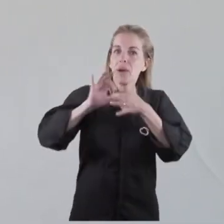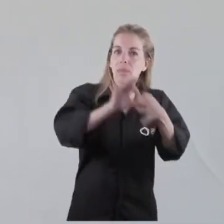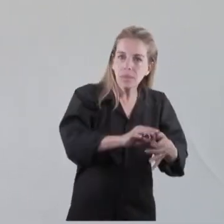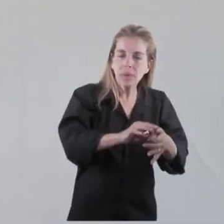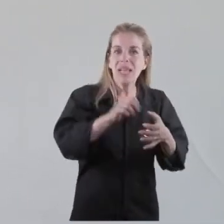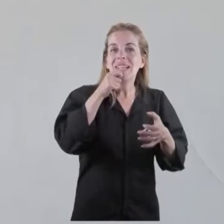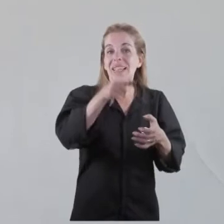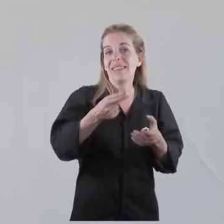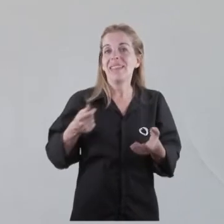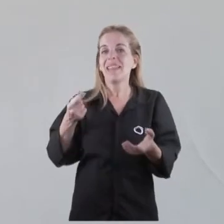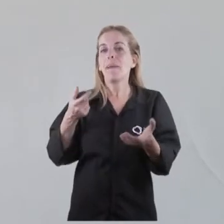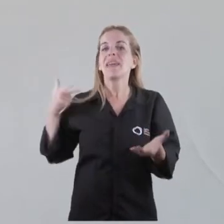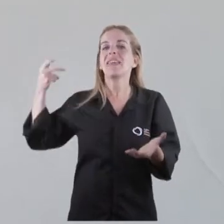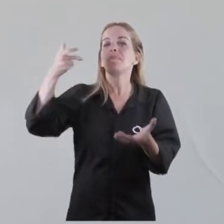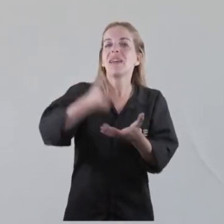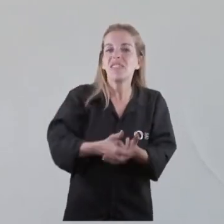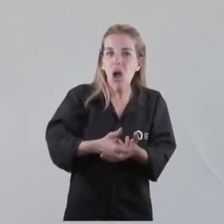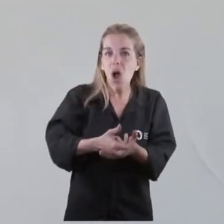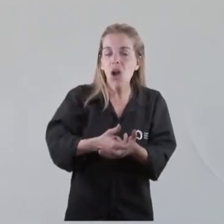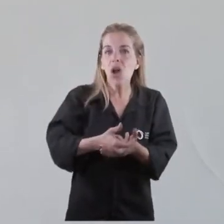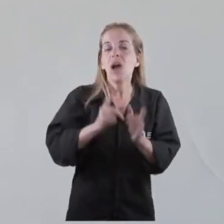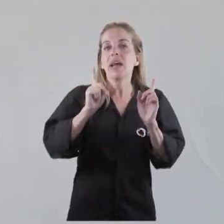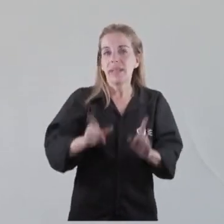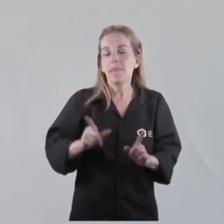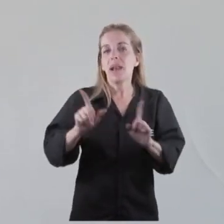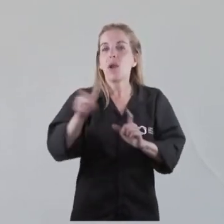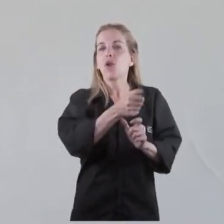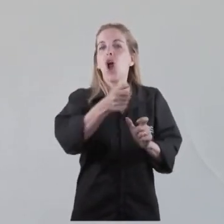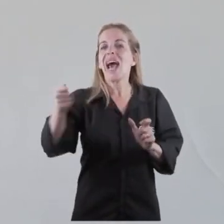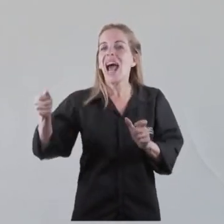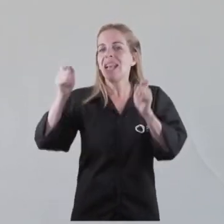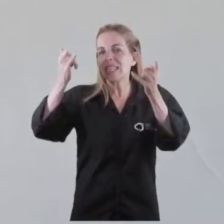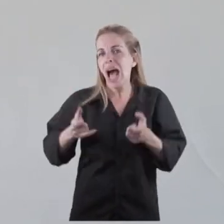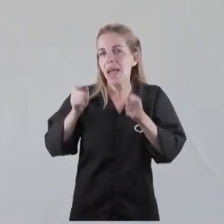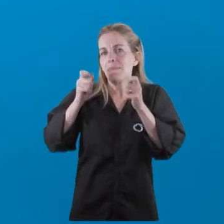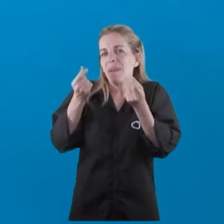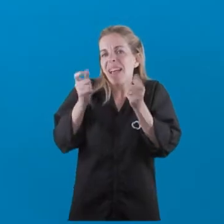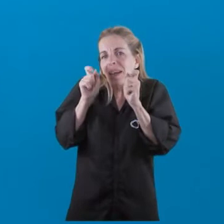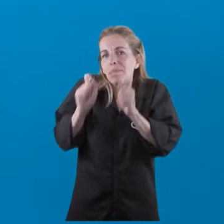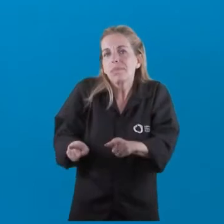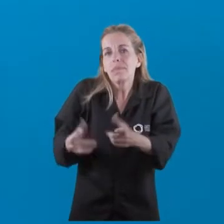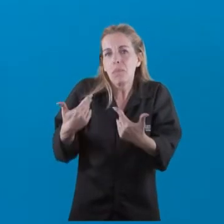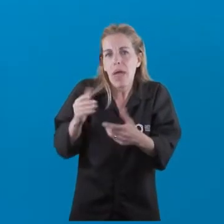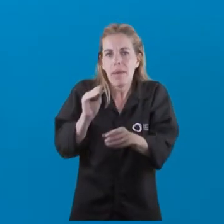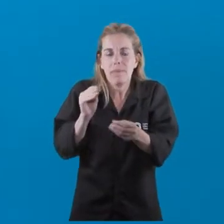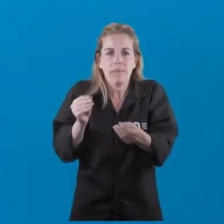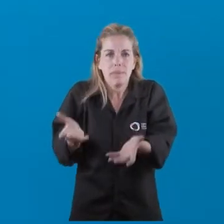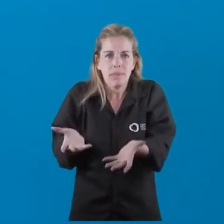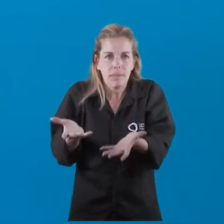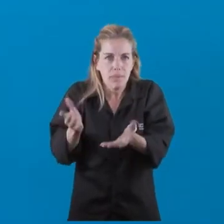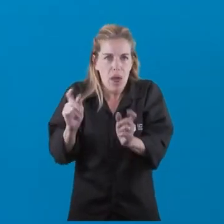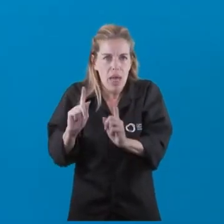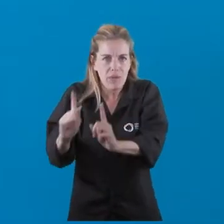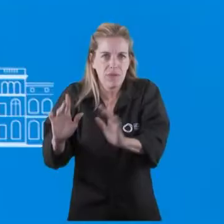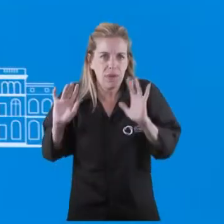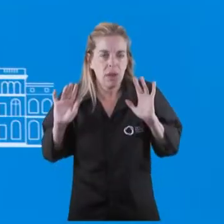parte de ese dinero que por otro lado estos medios tienen recursos propios para sostenerse. Muchas gracias. El gobierno